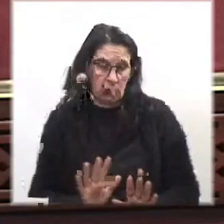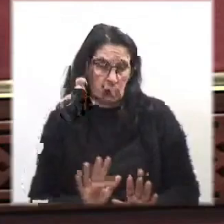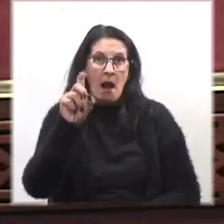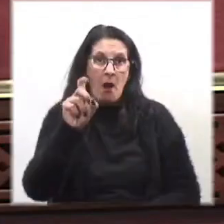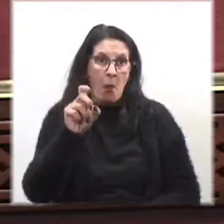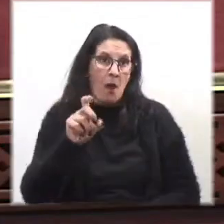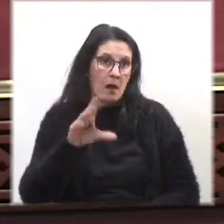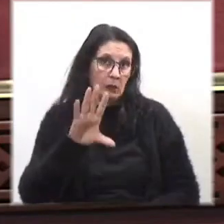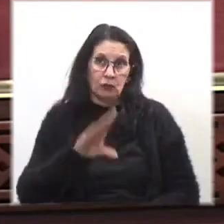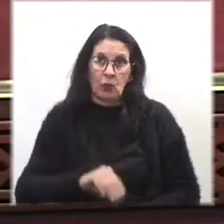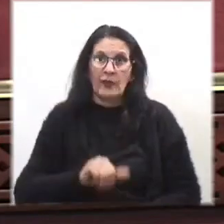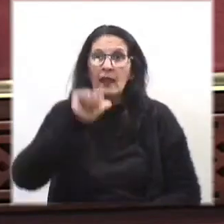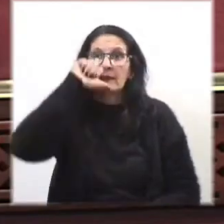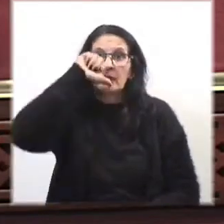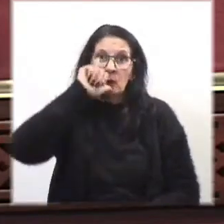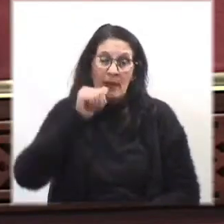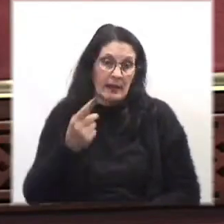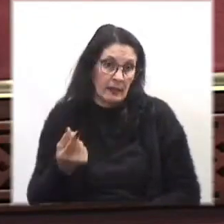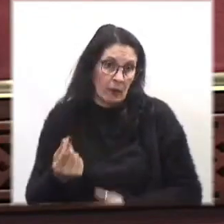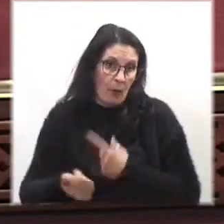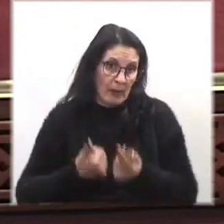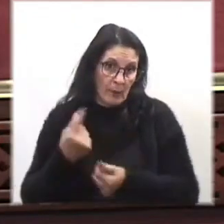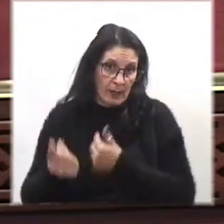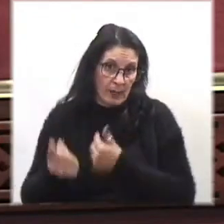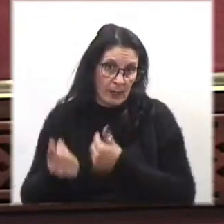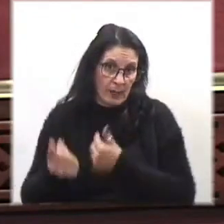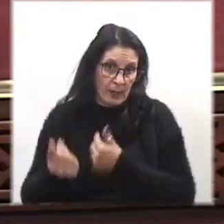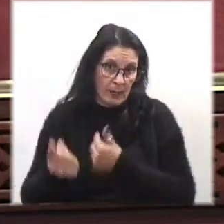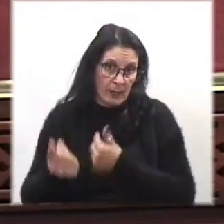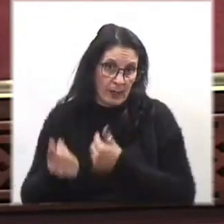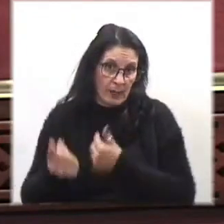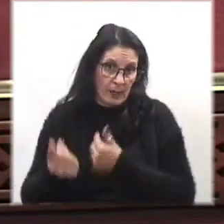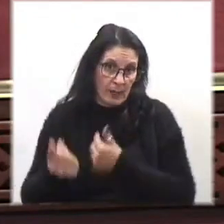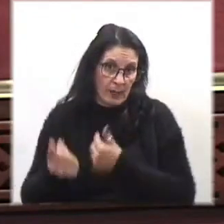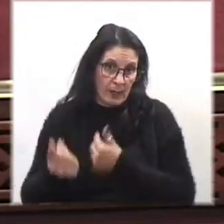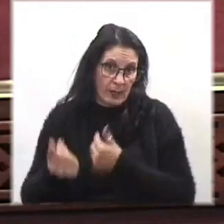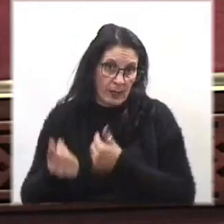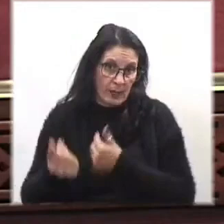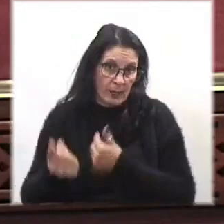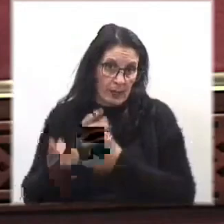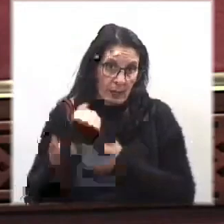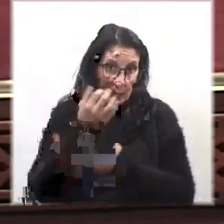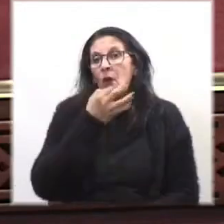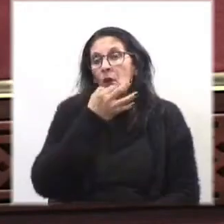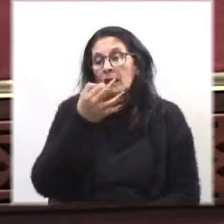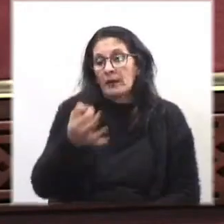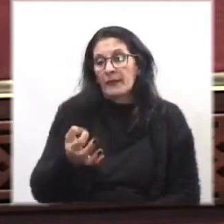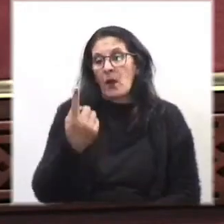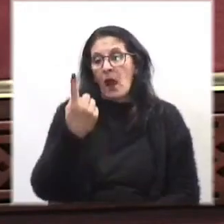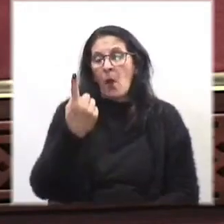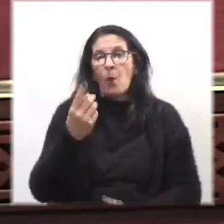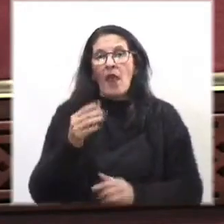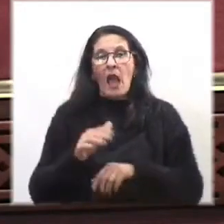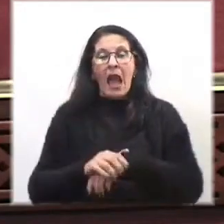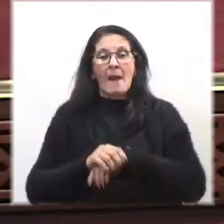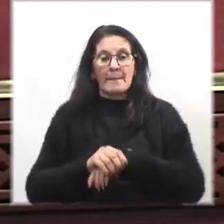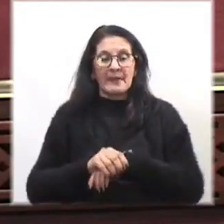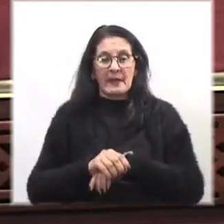Amiga uruguaya en